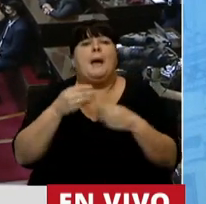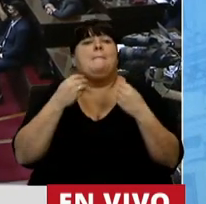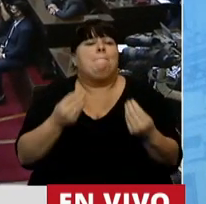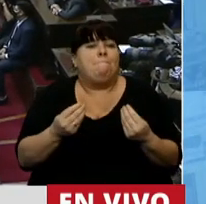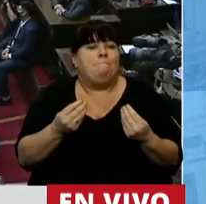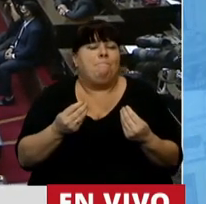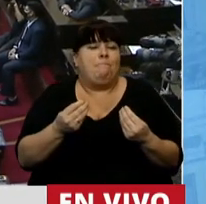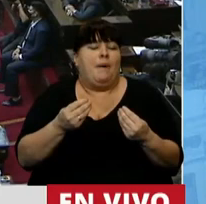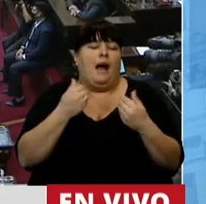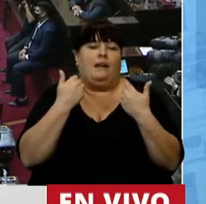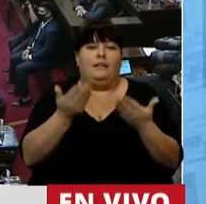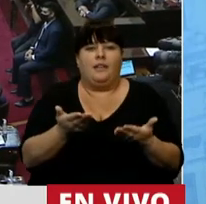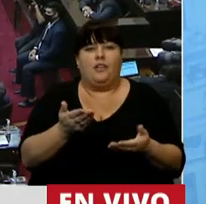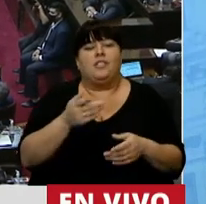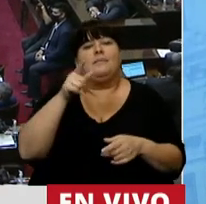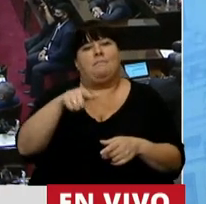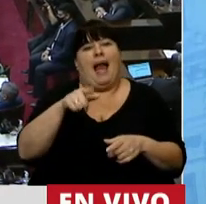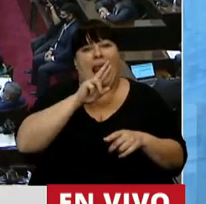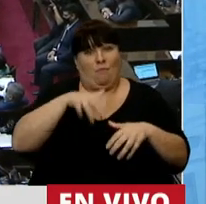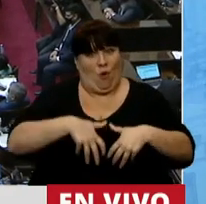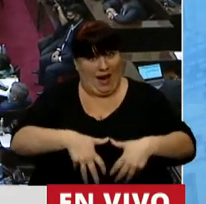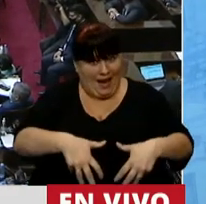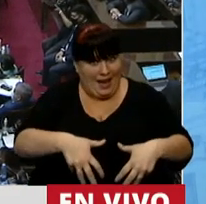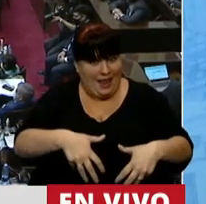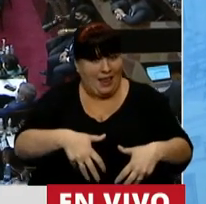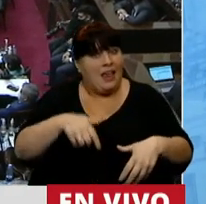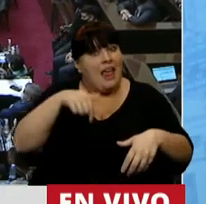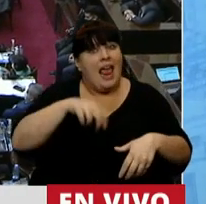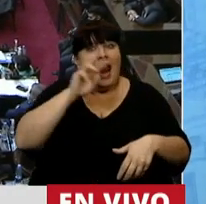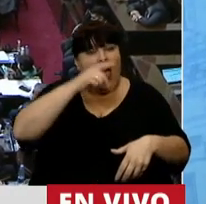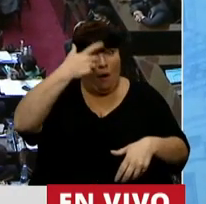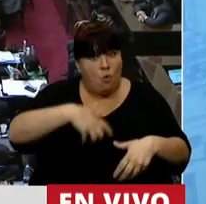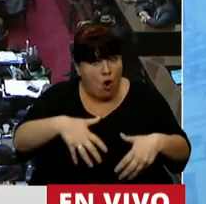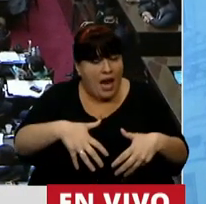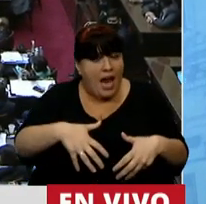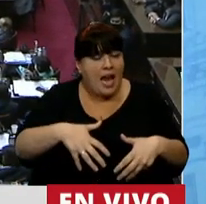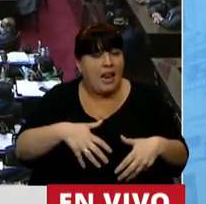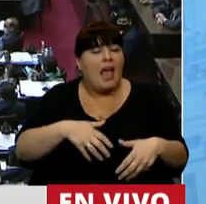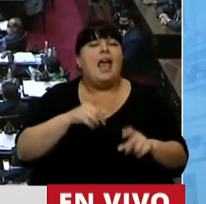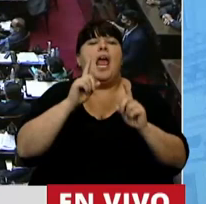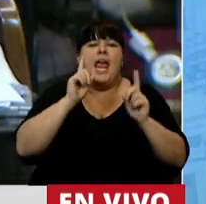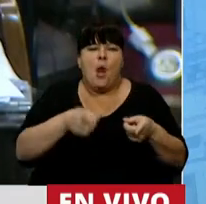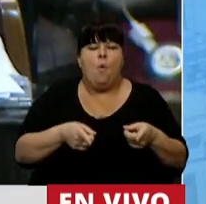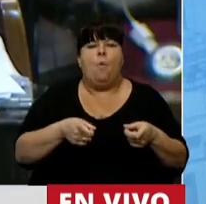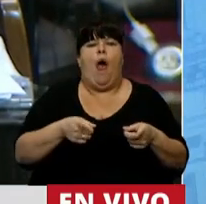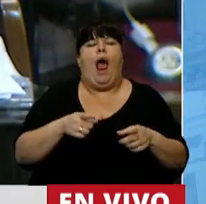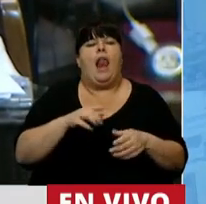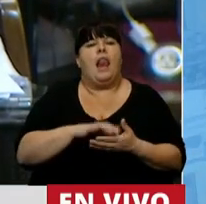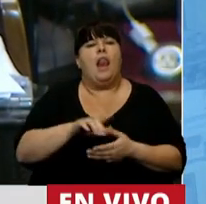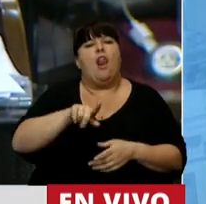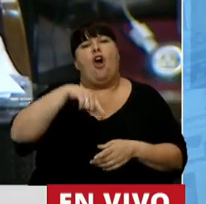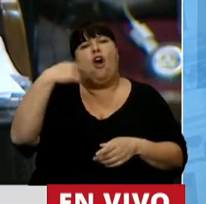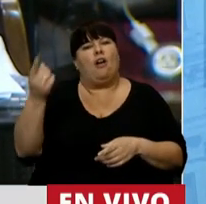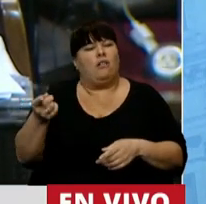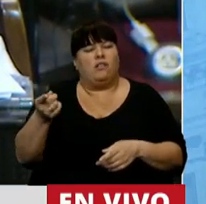ponerlo en posesión de la gestante y que ella, incluso prescindiendo del otro